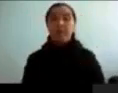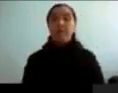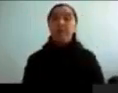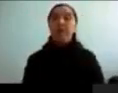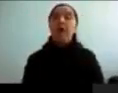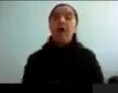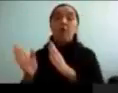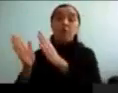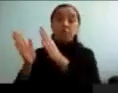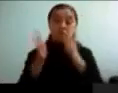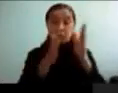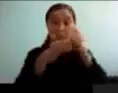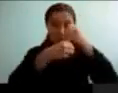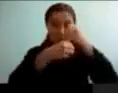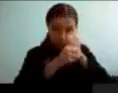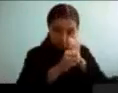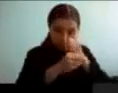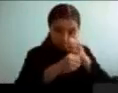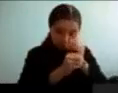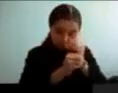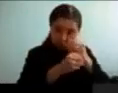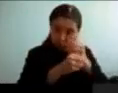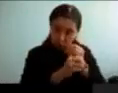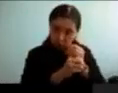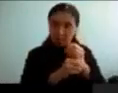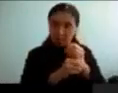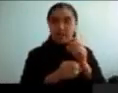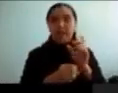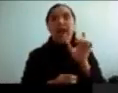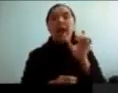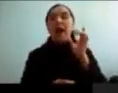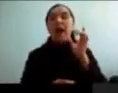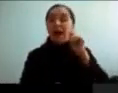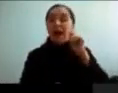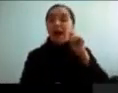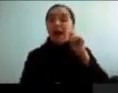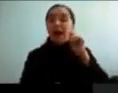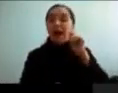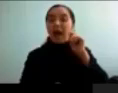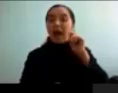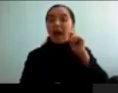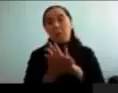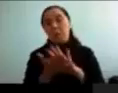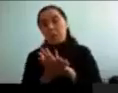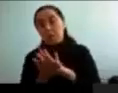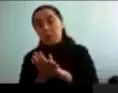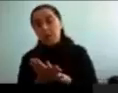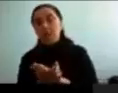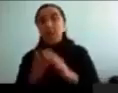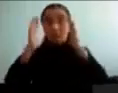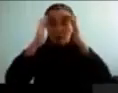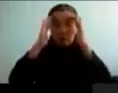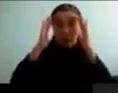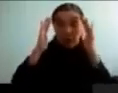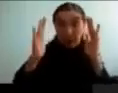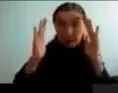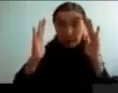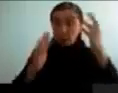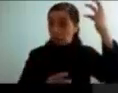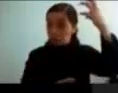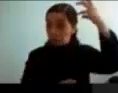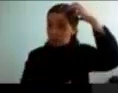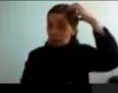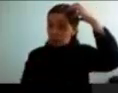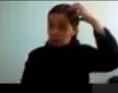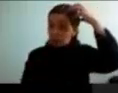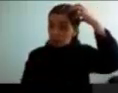neurobiología, claro, hay definiciones, un poquito más objetivas, que tienen que ver, por ejemplo, nosotros podríamos definir, la atención, a nivel neuronal, como una modulación, de la